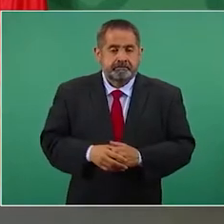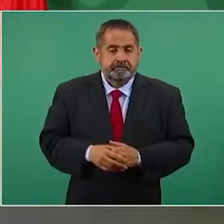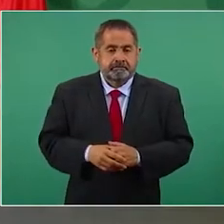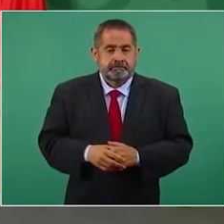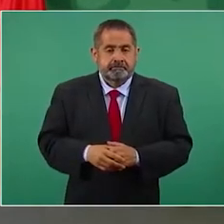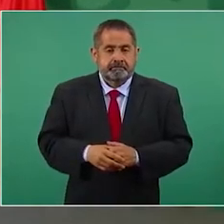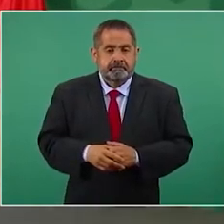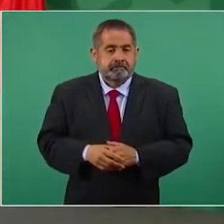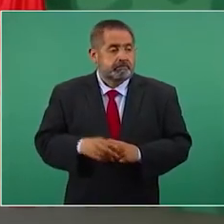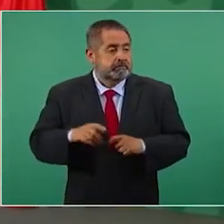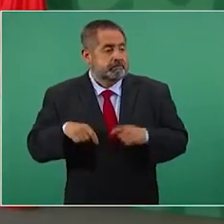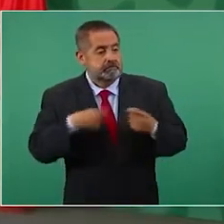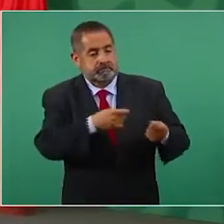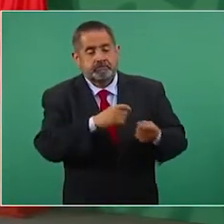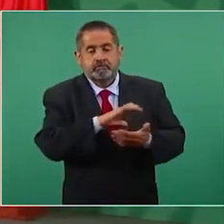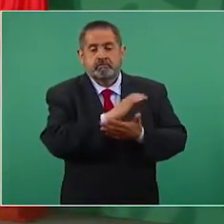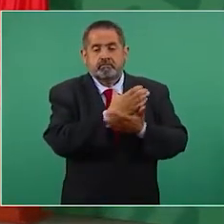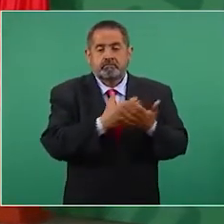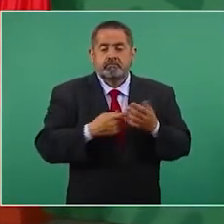Le contrató